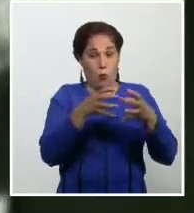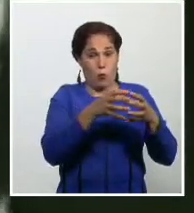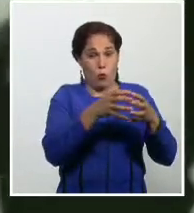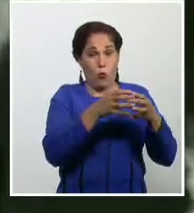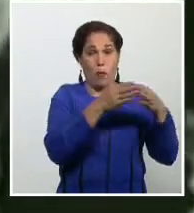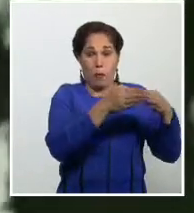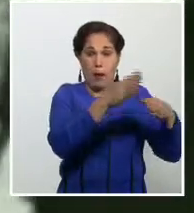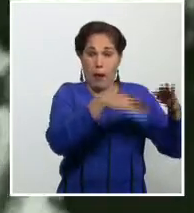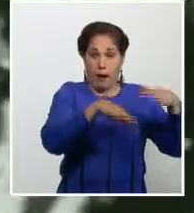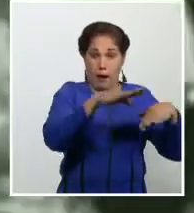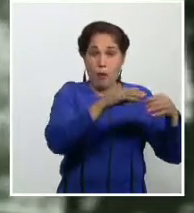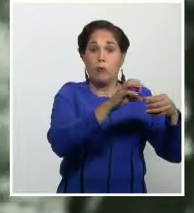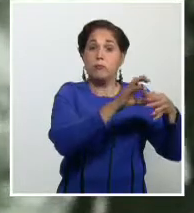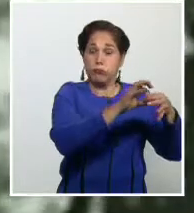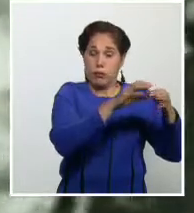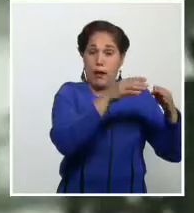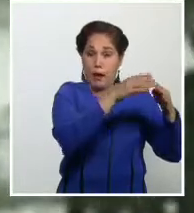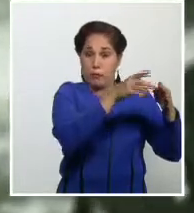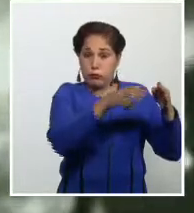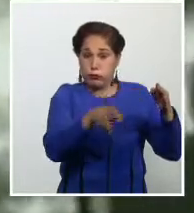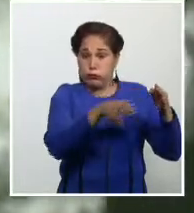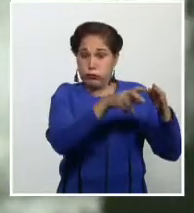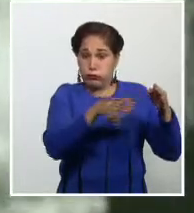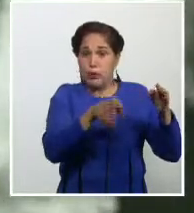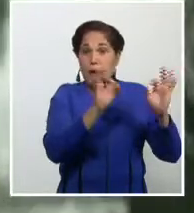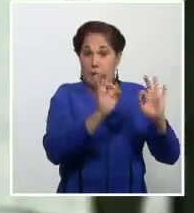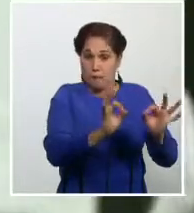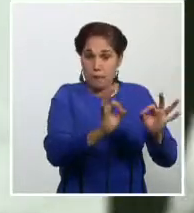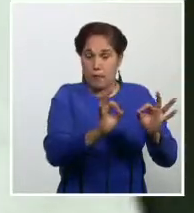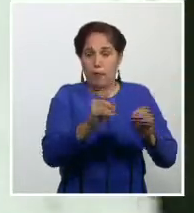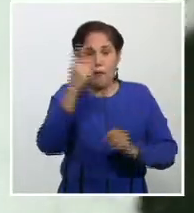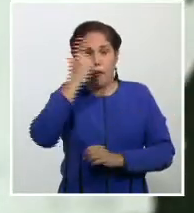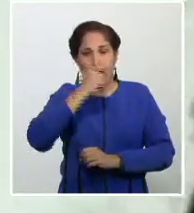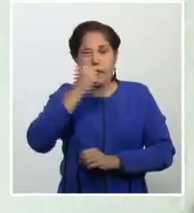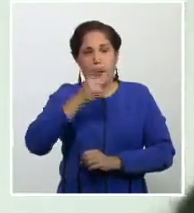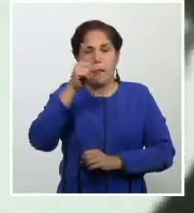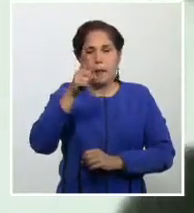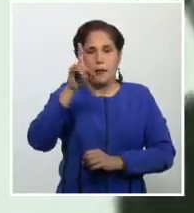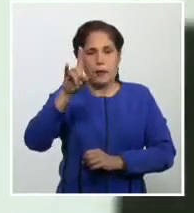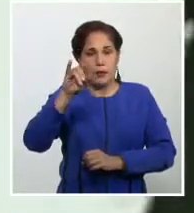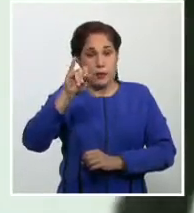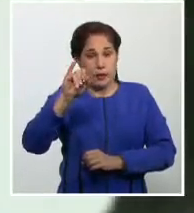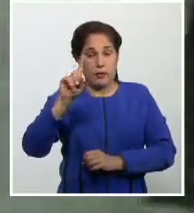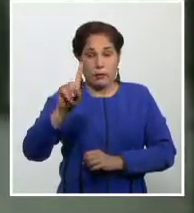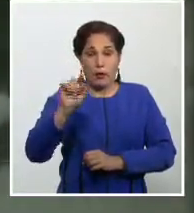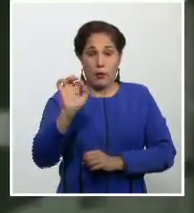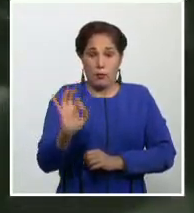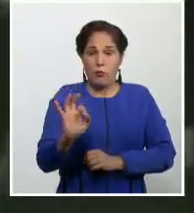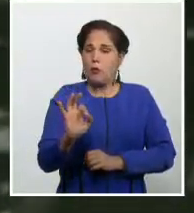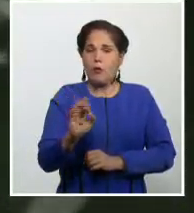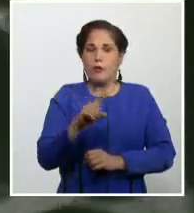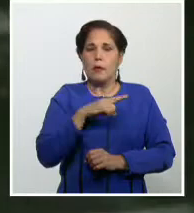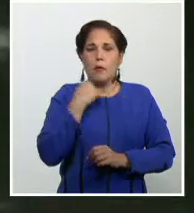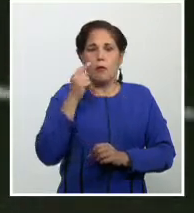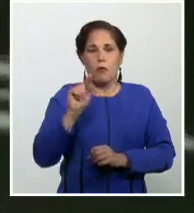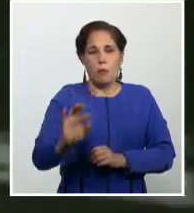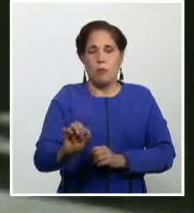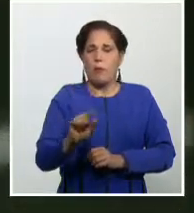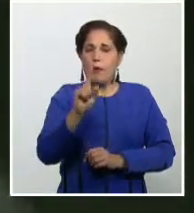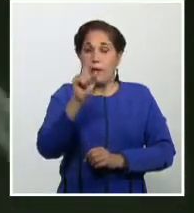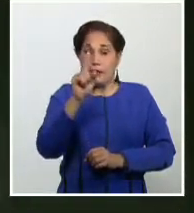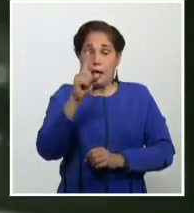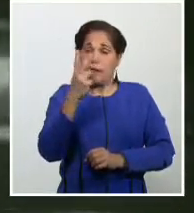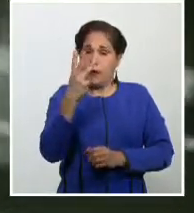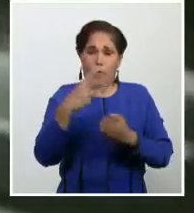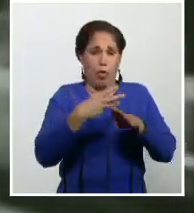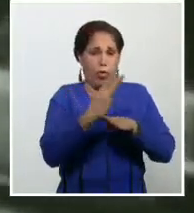2506 por Playa Girón en abril de 1961 fue derrotada en 66 horas